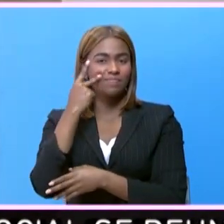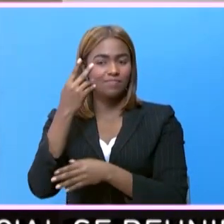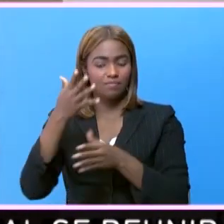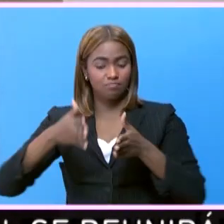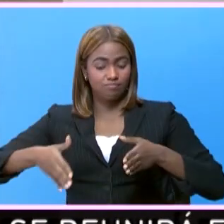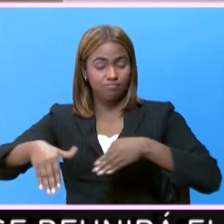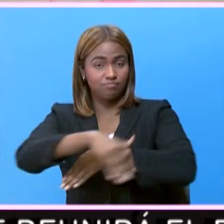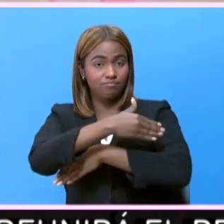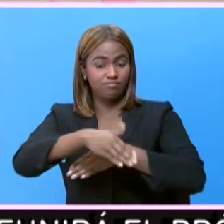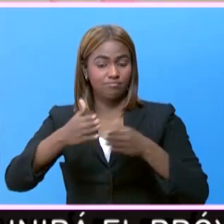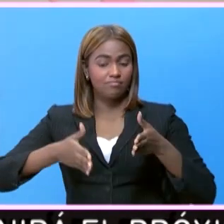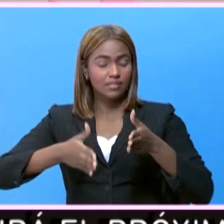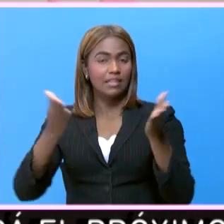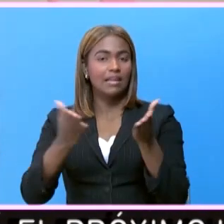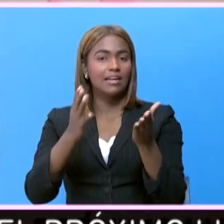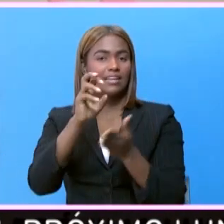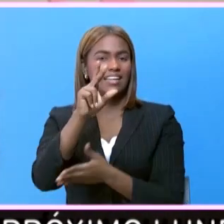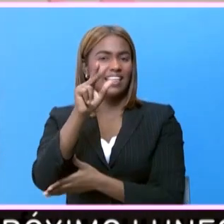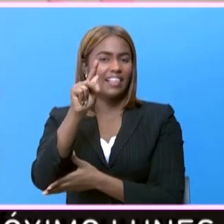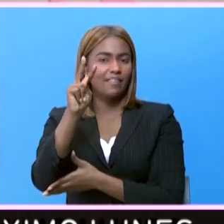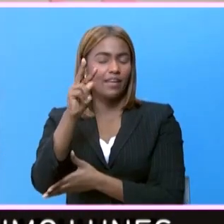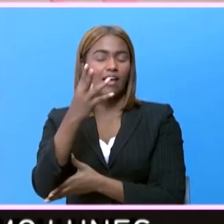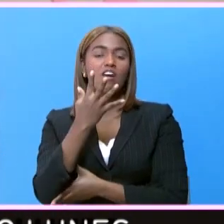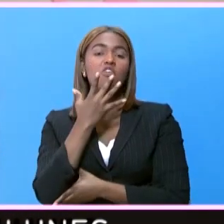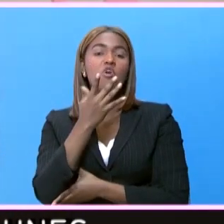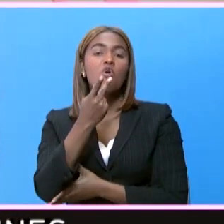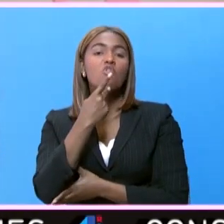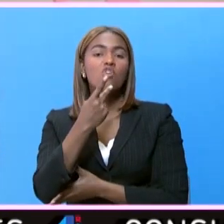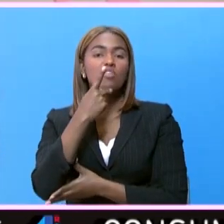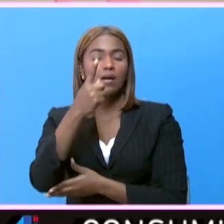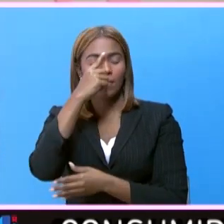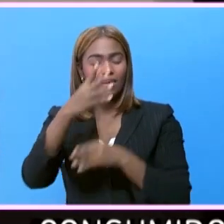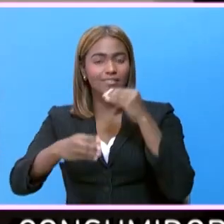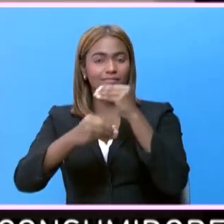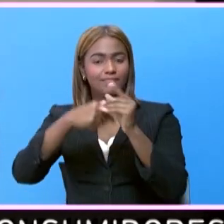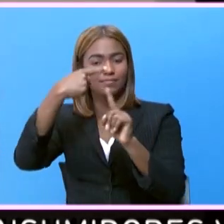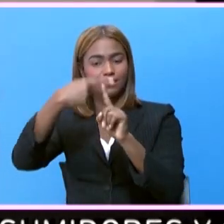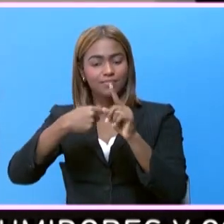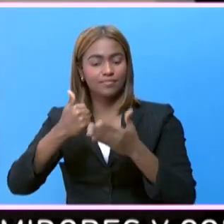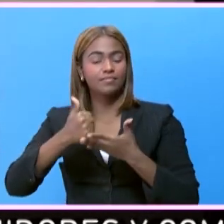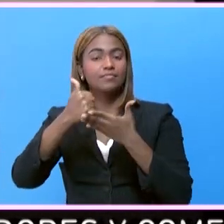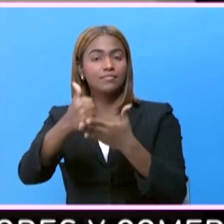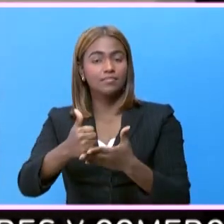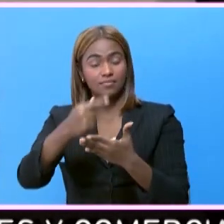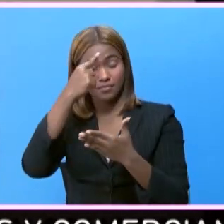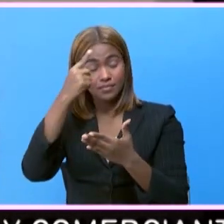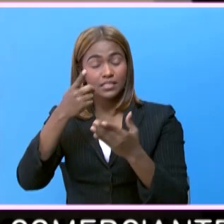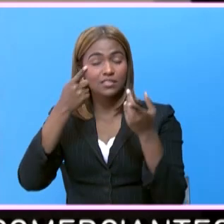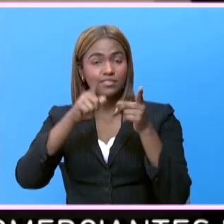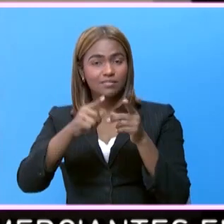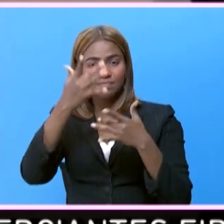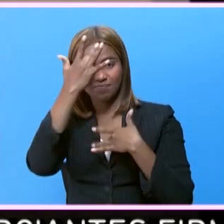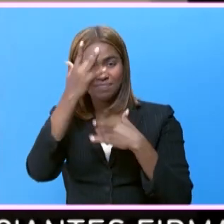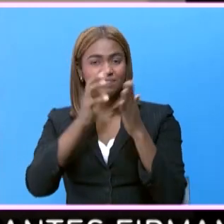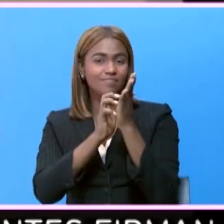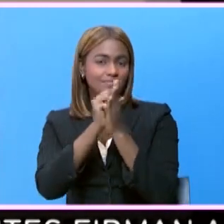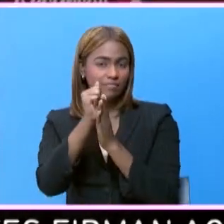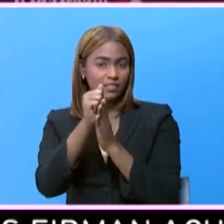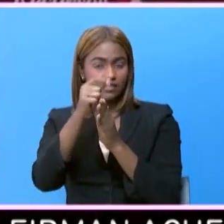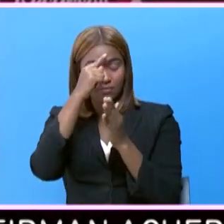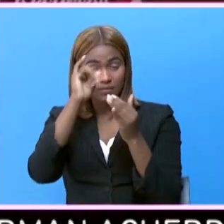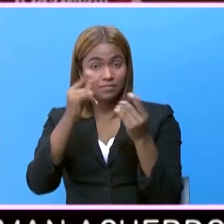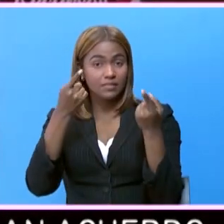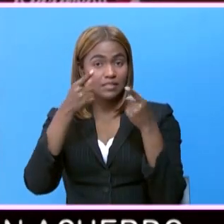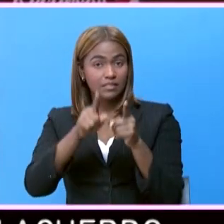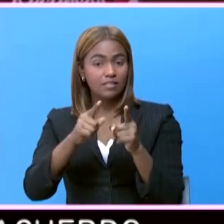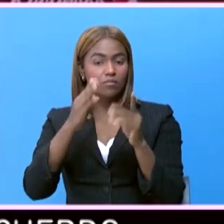pasillos de la CER-TV cintillos de color rosado en alusión al mes de la sensibilización sobre el cáncer de mama. En esta